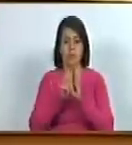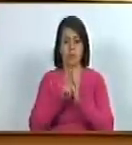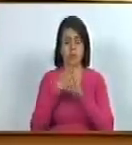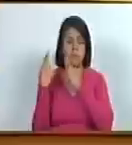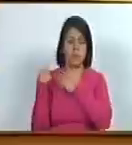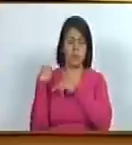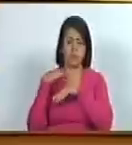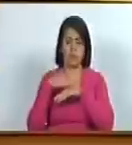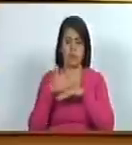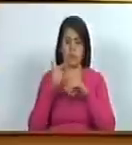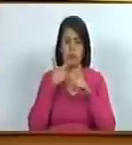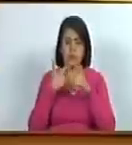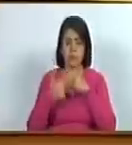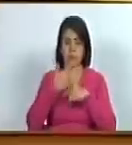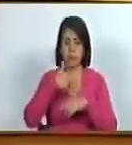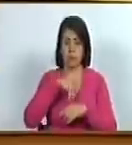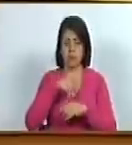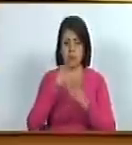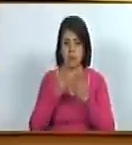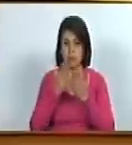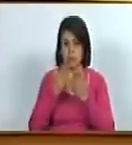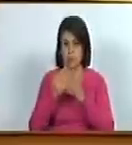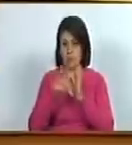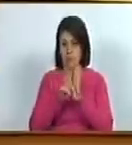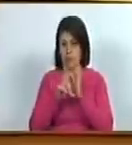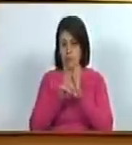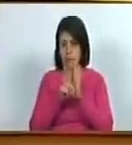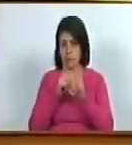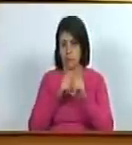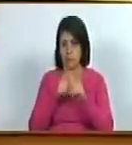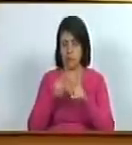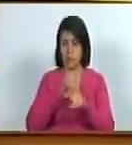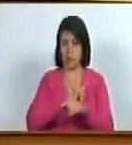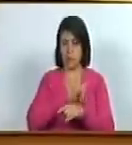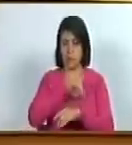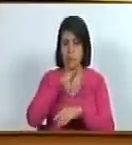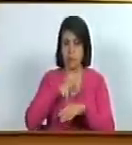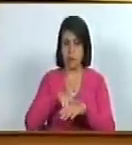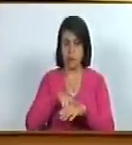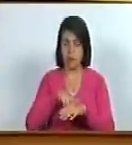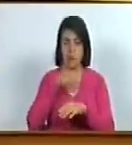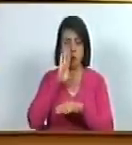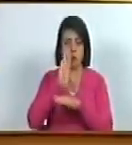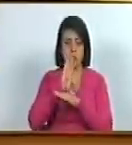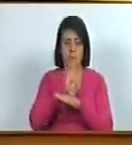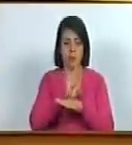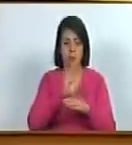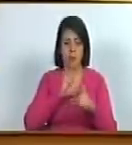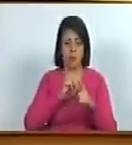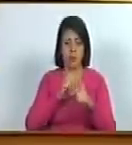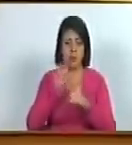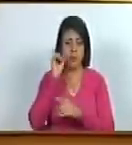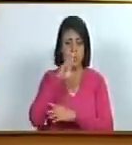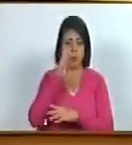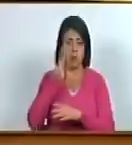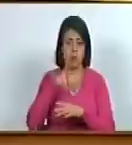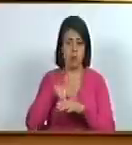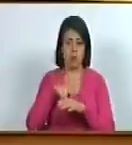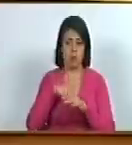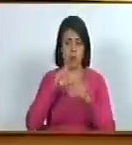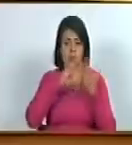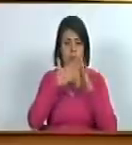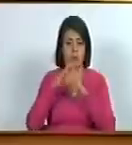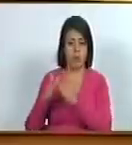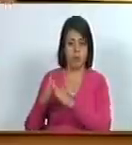y representantes de nuestras facultades de leyes a la universidad nacional para la seguridad al parlamento comunal las